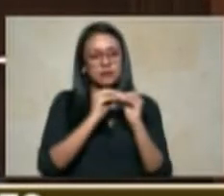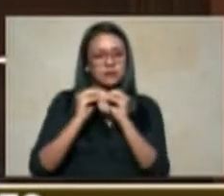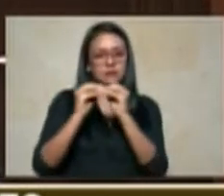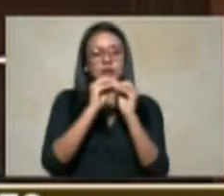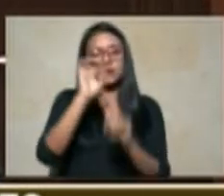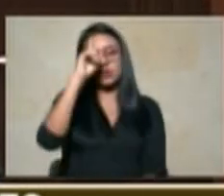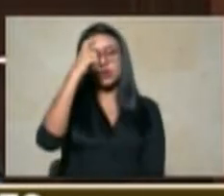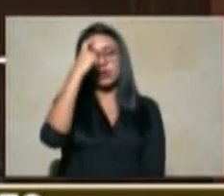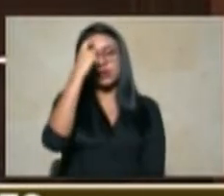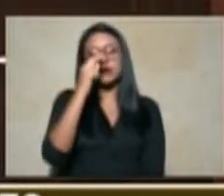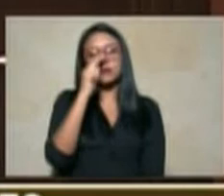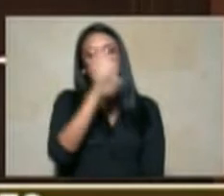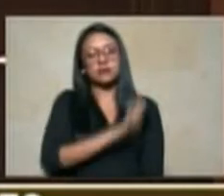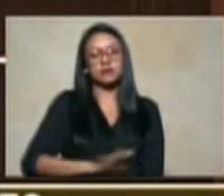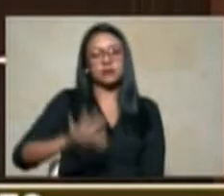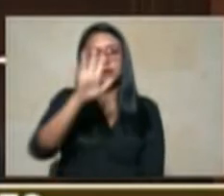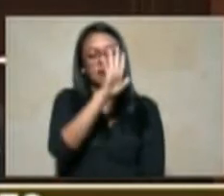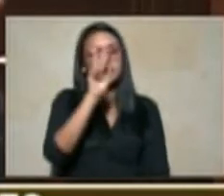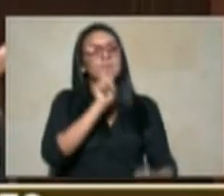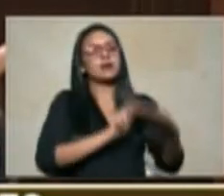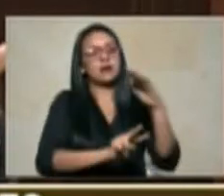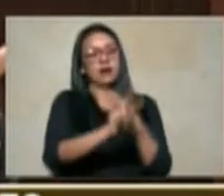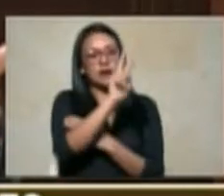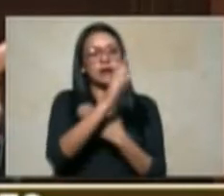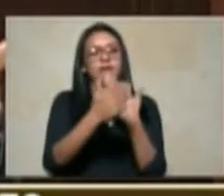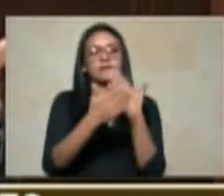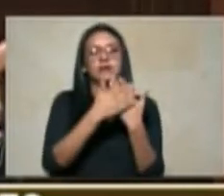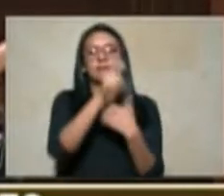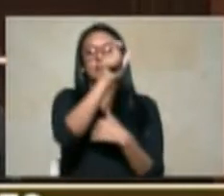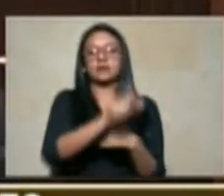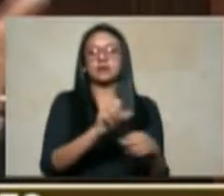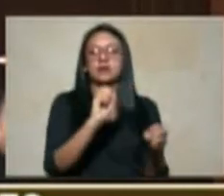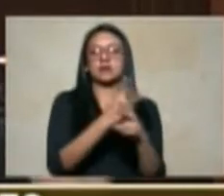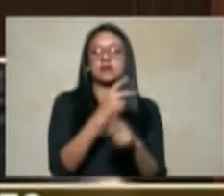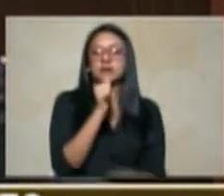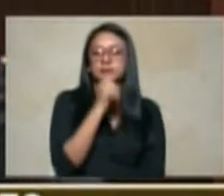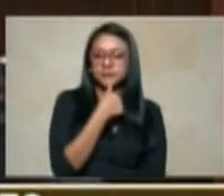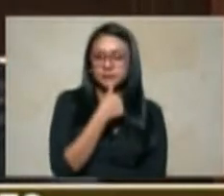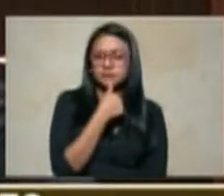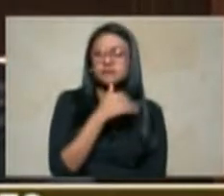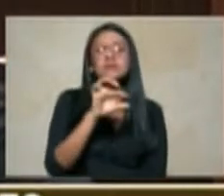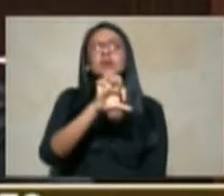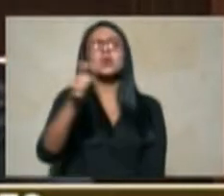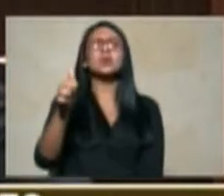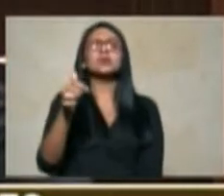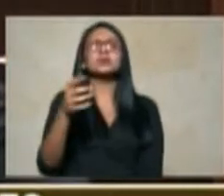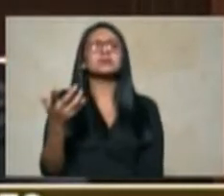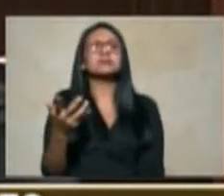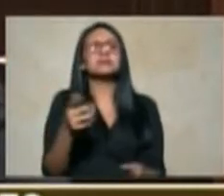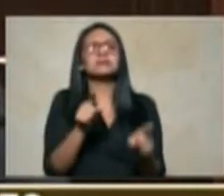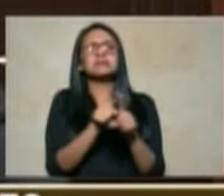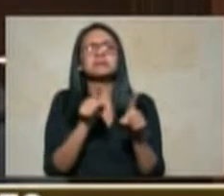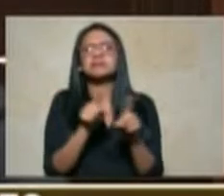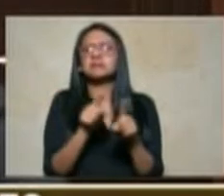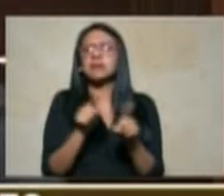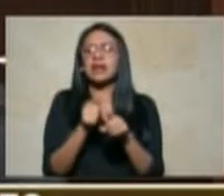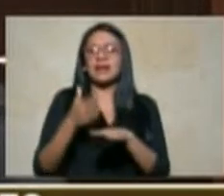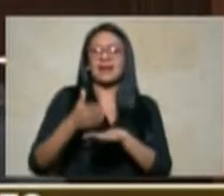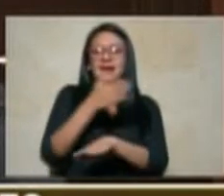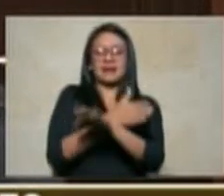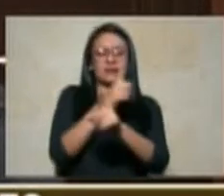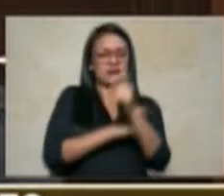visibilizar a las víctimas porque otros hubieran hecho lo que algunas voces antes del 2011 seguramente planteaban